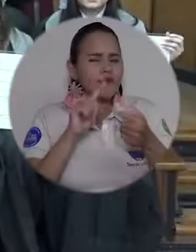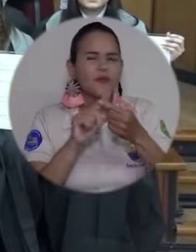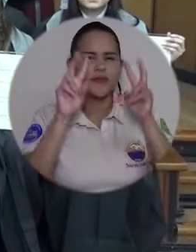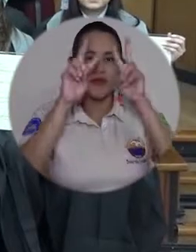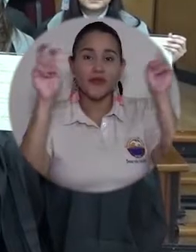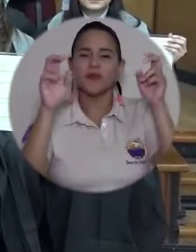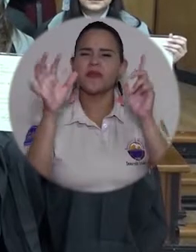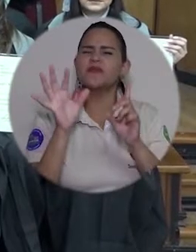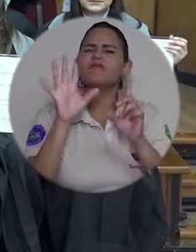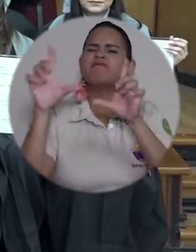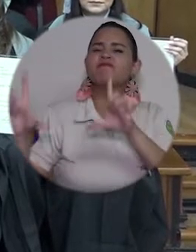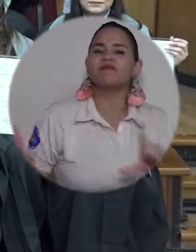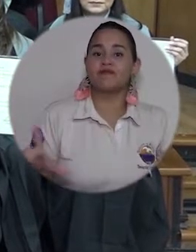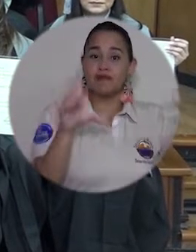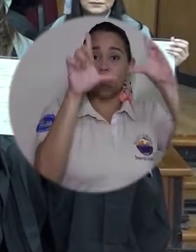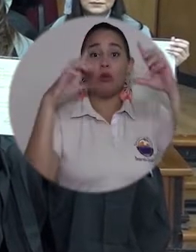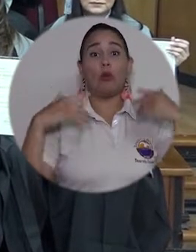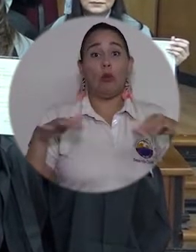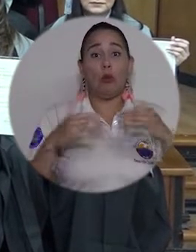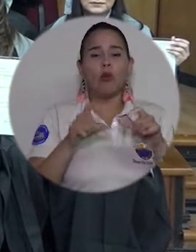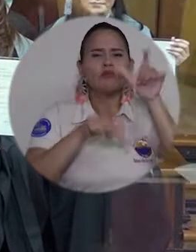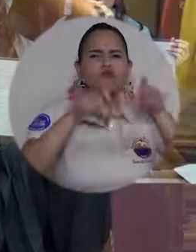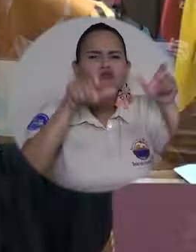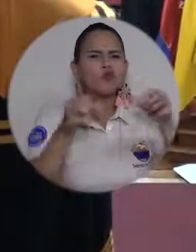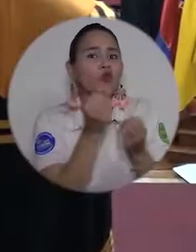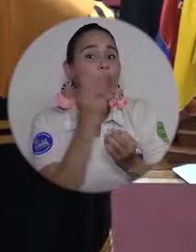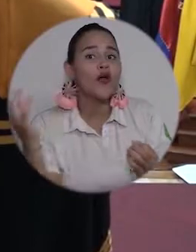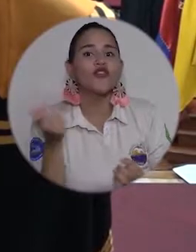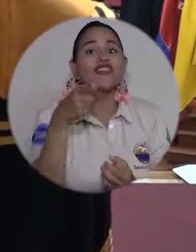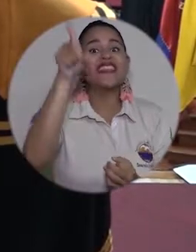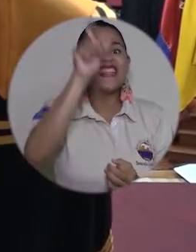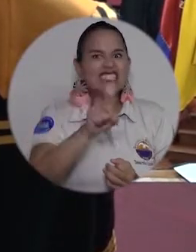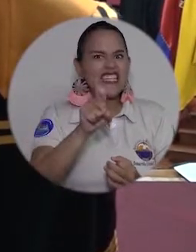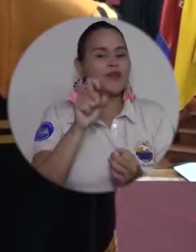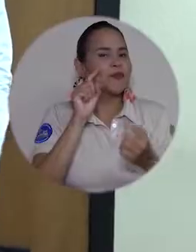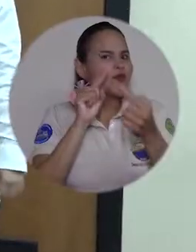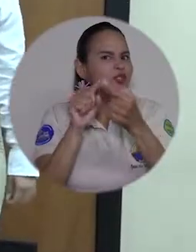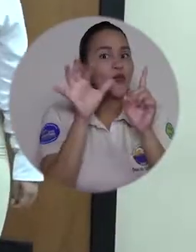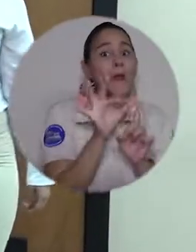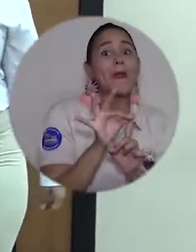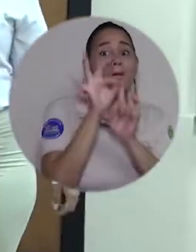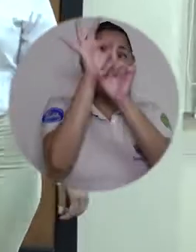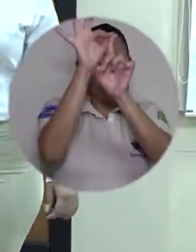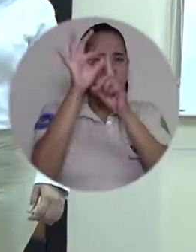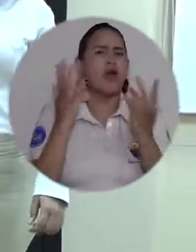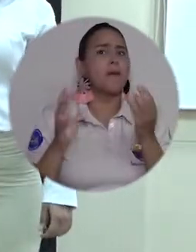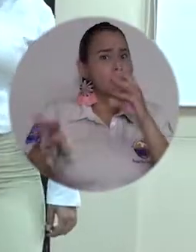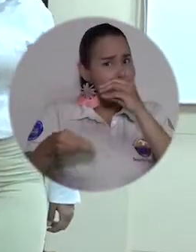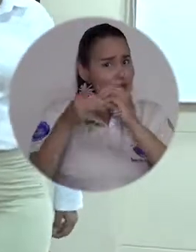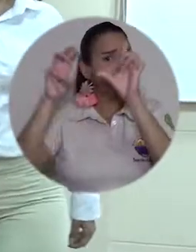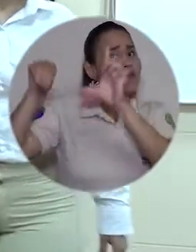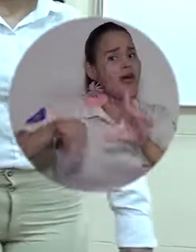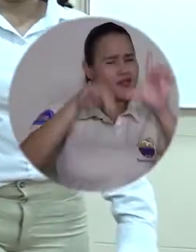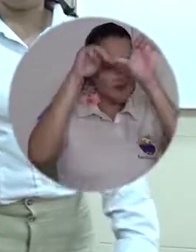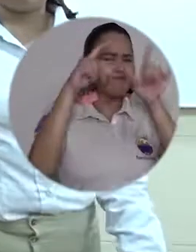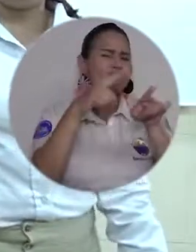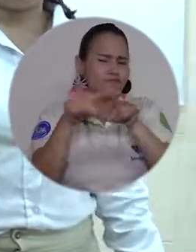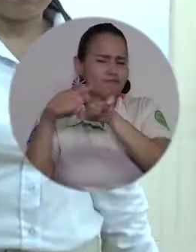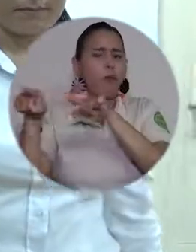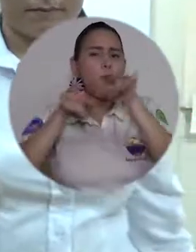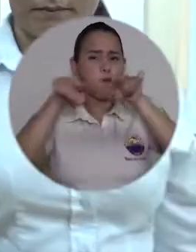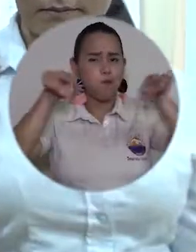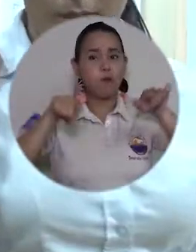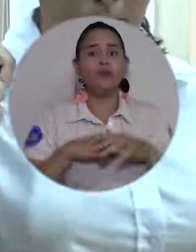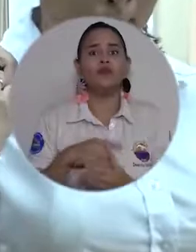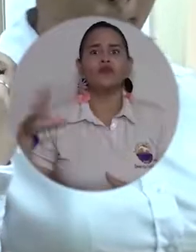En ceremonia especial de posgrado, la Universidad del Magdalena graduó 16 nuevos especialistas y un magíster en distintas áreas del saber. En